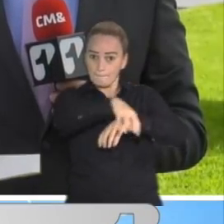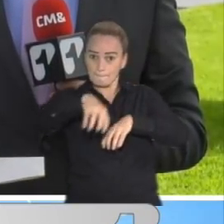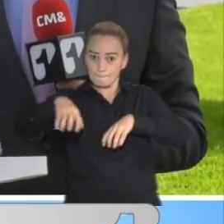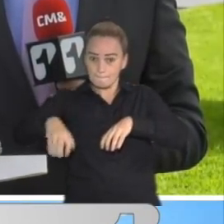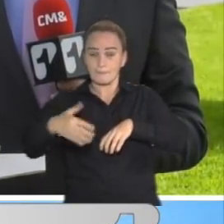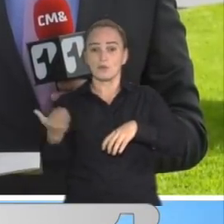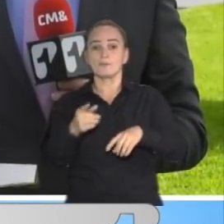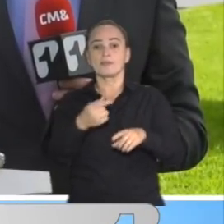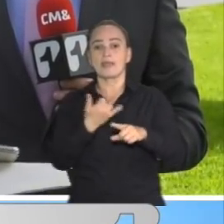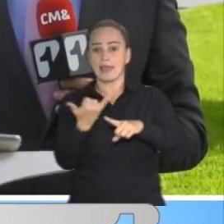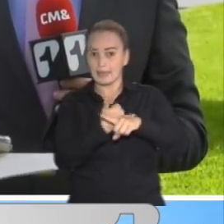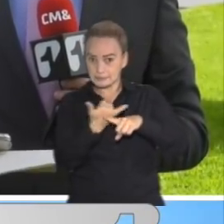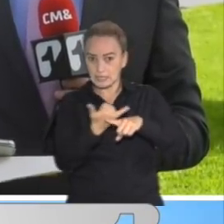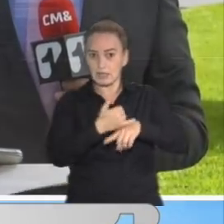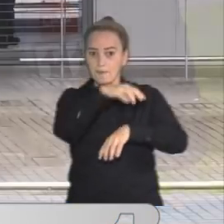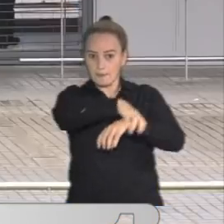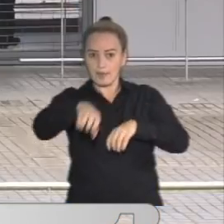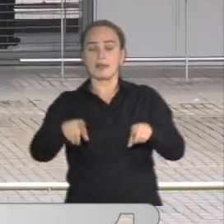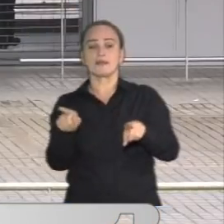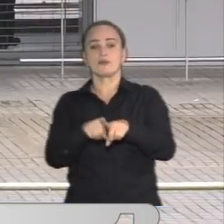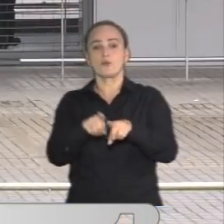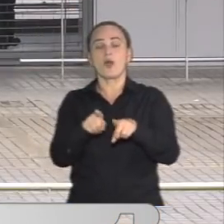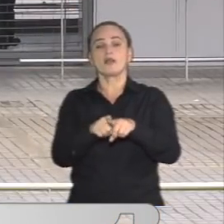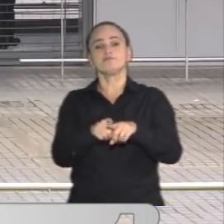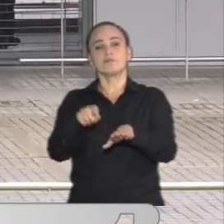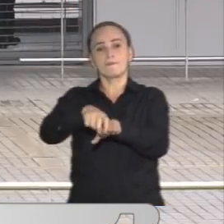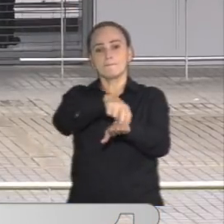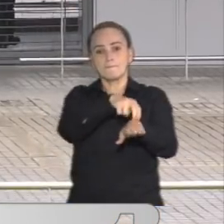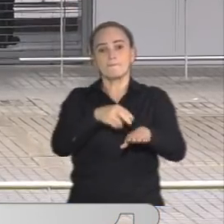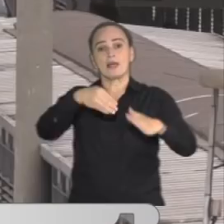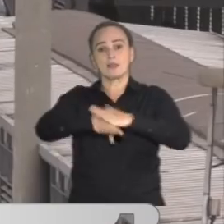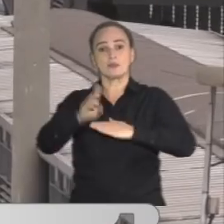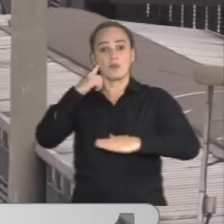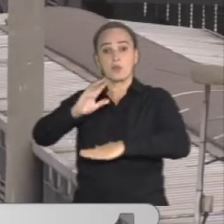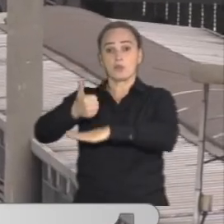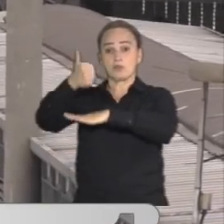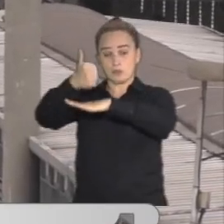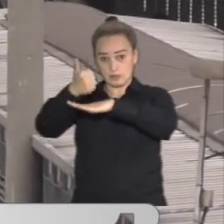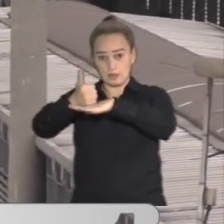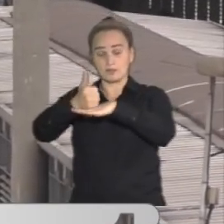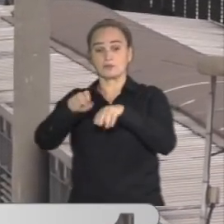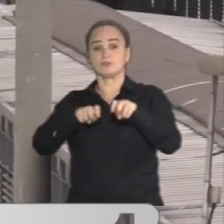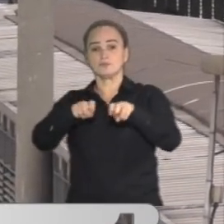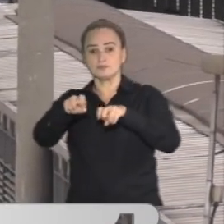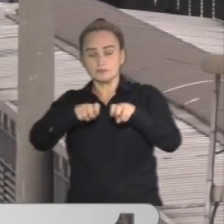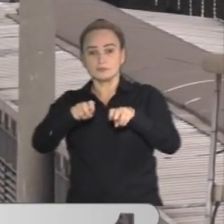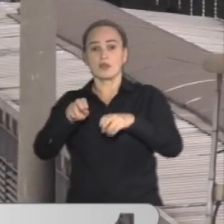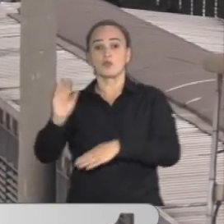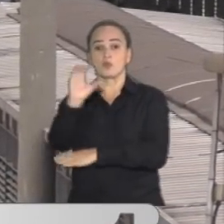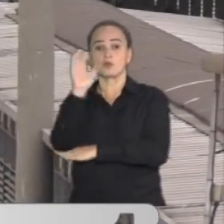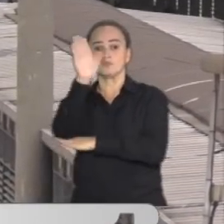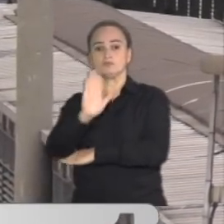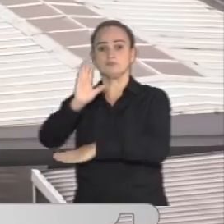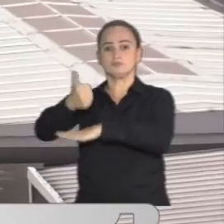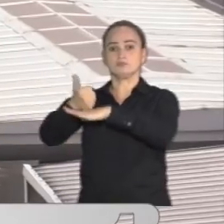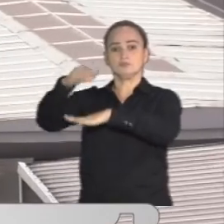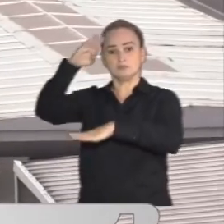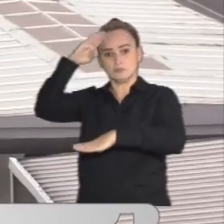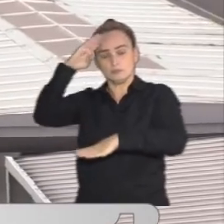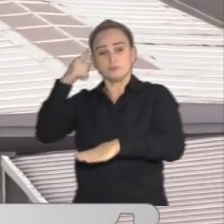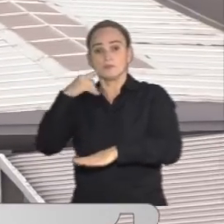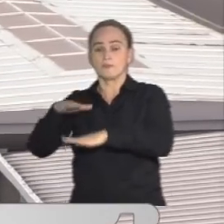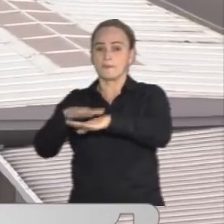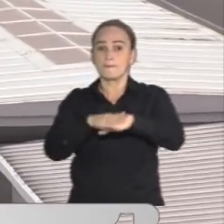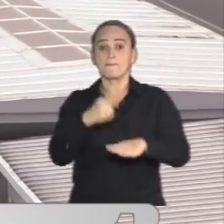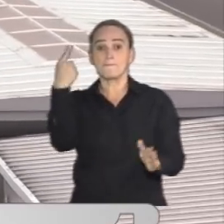paraderos del SITP y también dentro de los buses. Pues según el director de Tránsito y Transporte del país, el mayor general Juan Libreros,